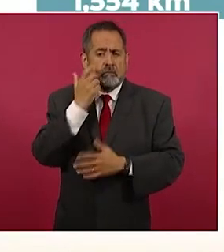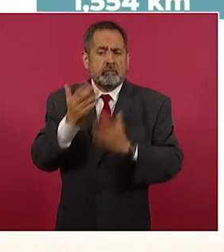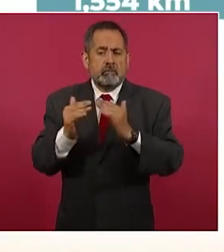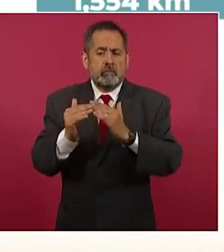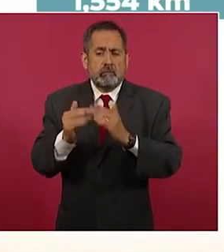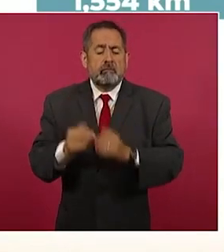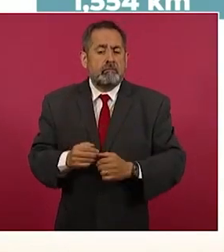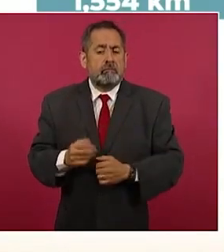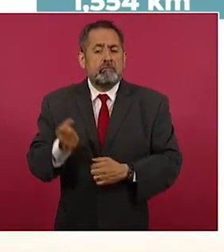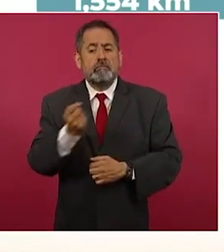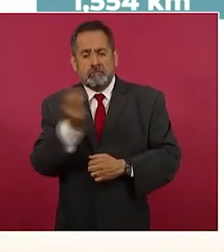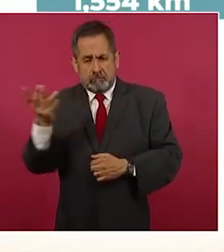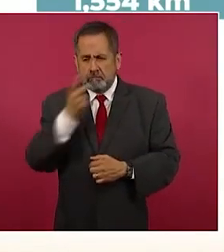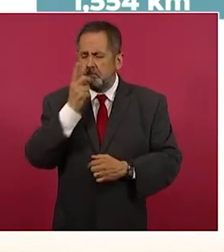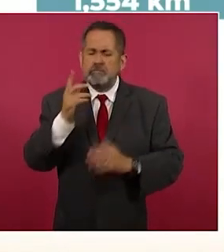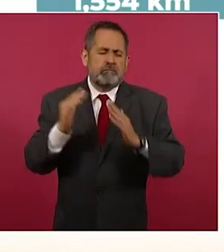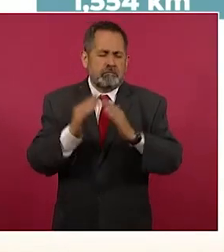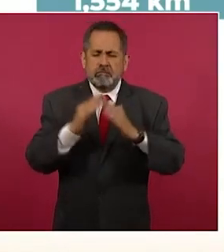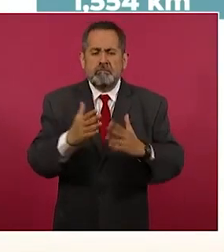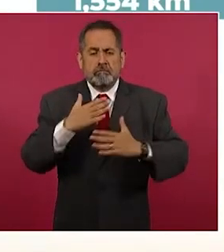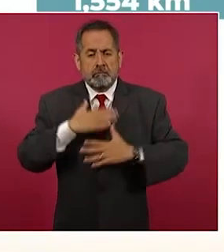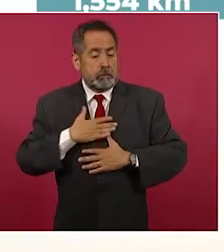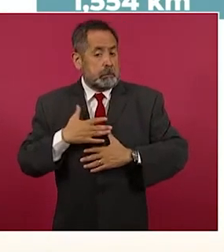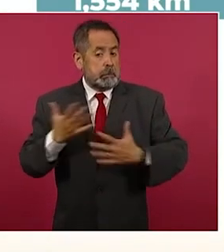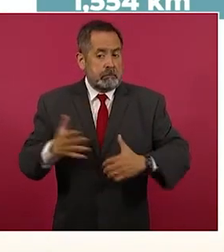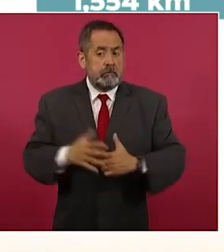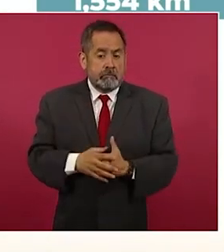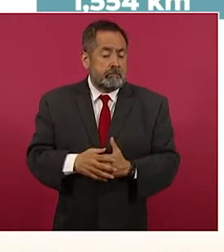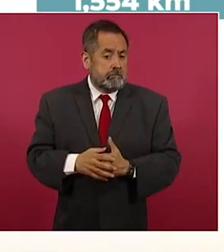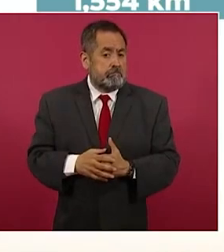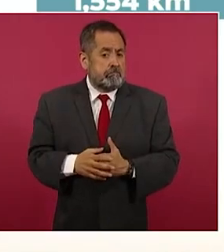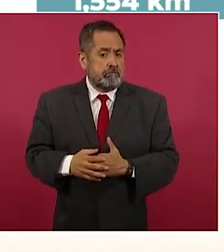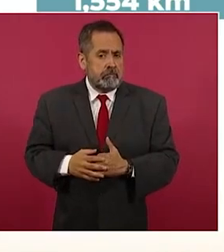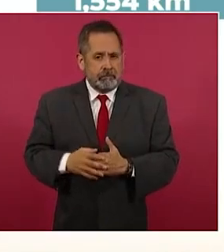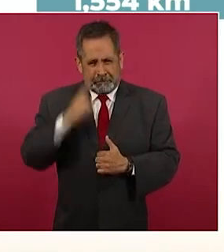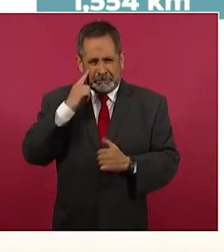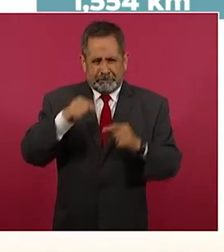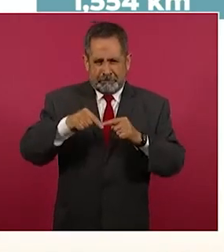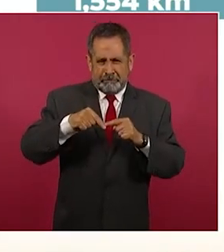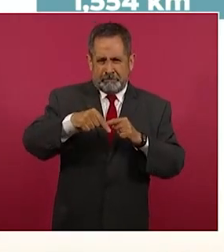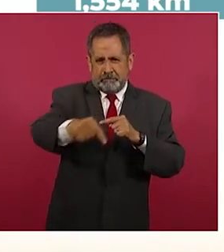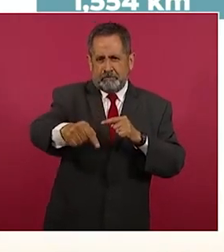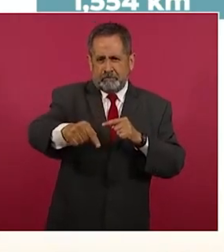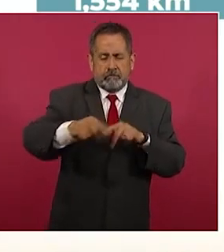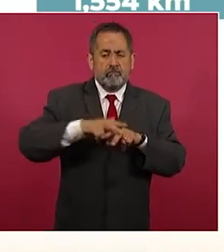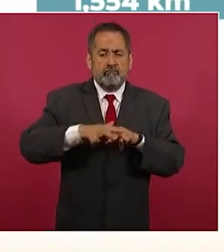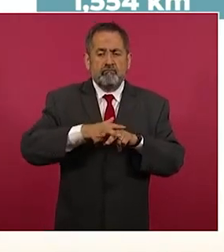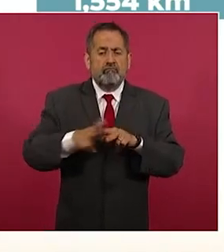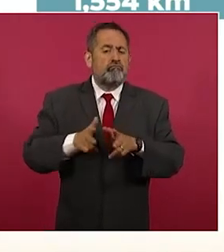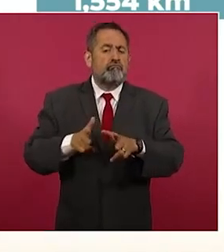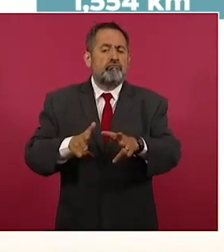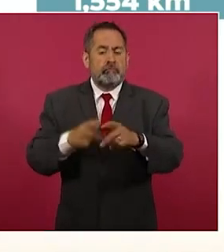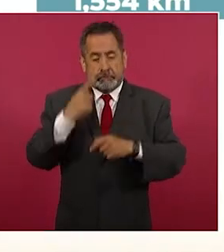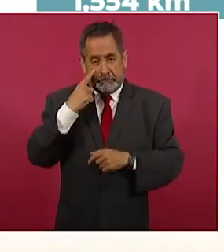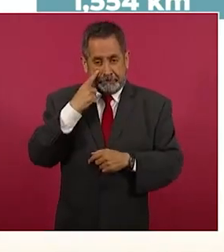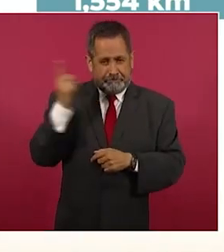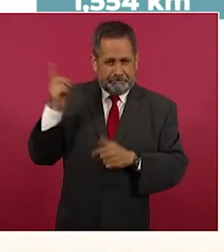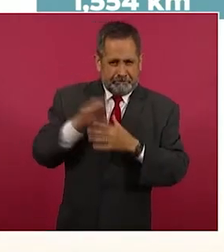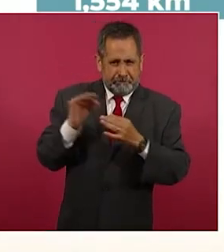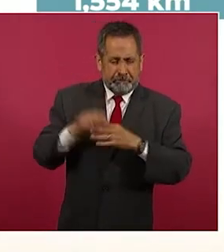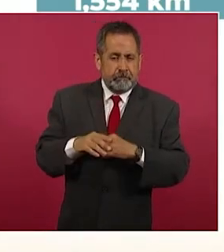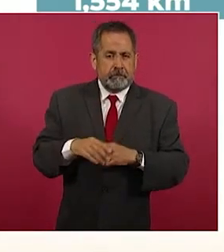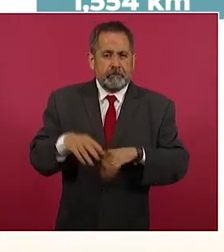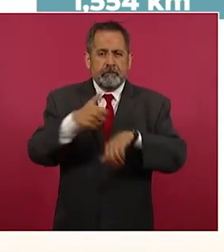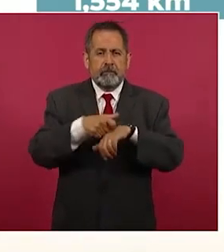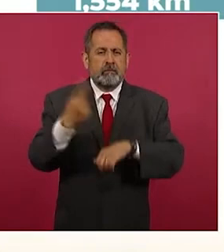pero estamos yendo sobre derecho de vía. Quería que pusieran el tren, el tramo del tren, porque quería comentarles. En el caso de la